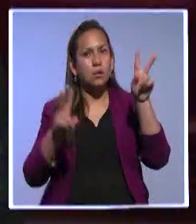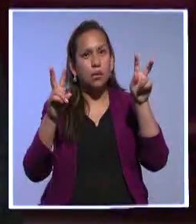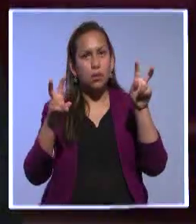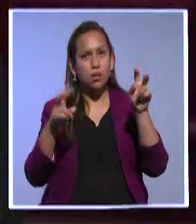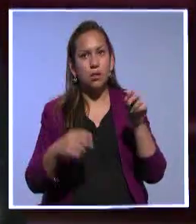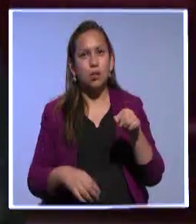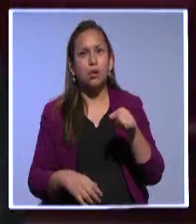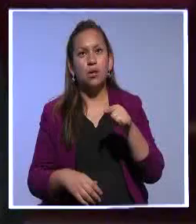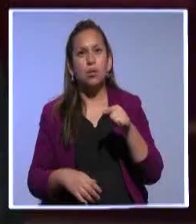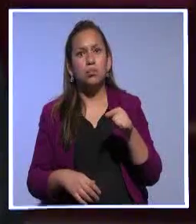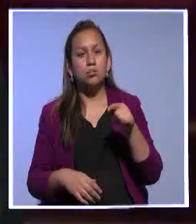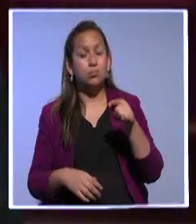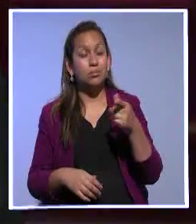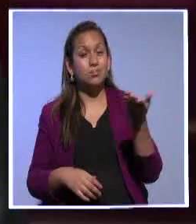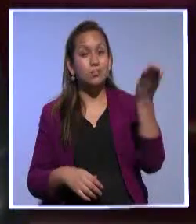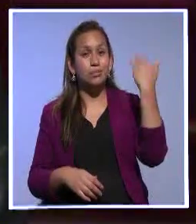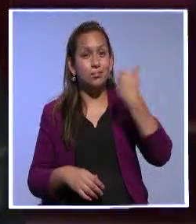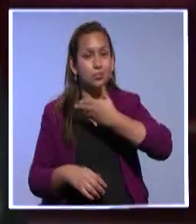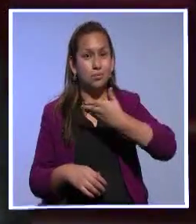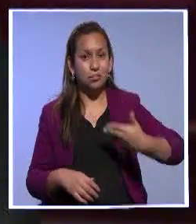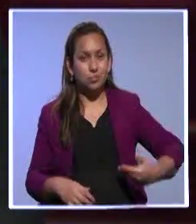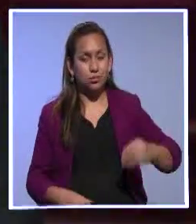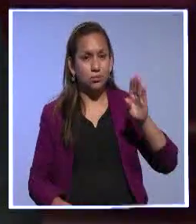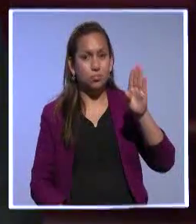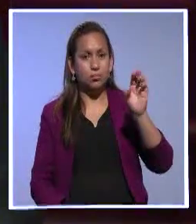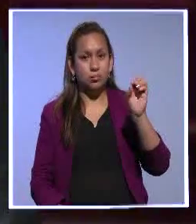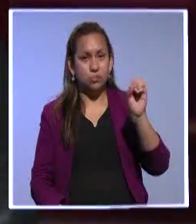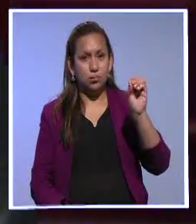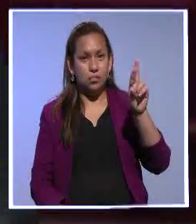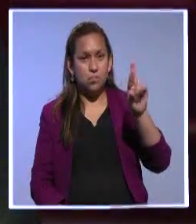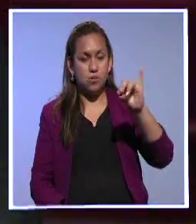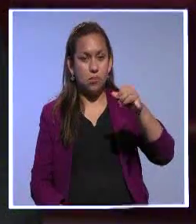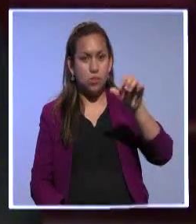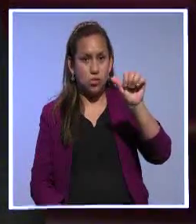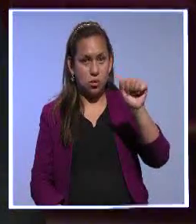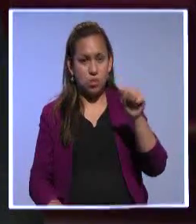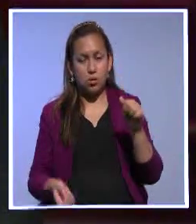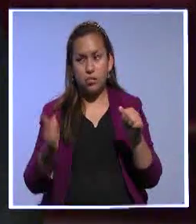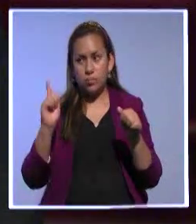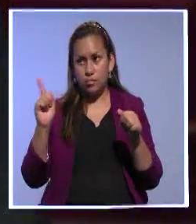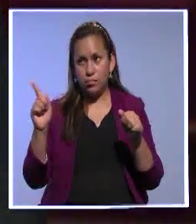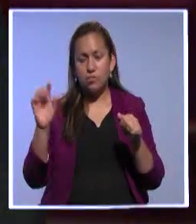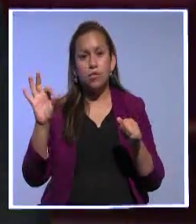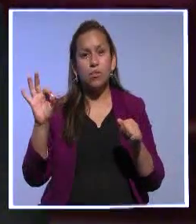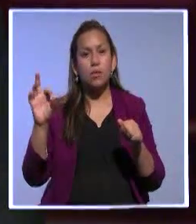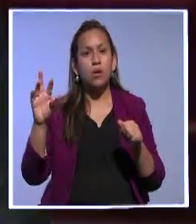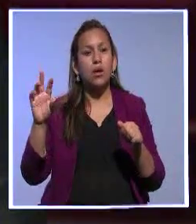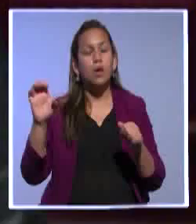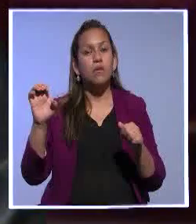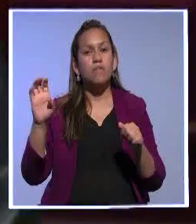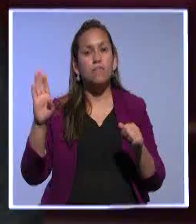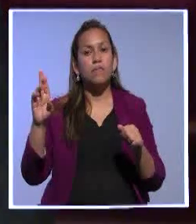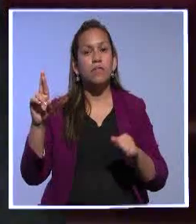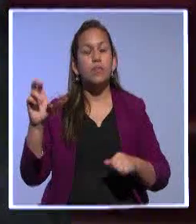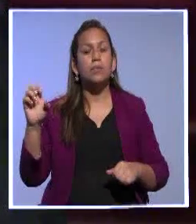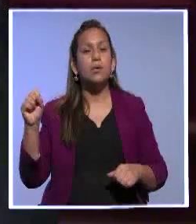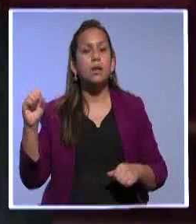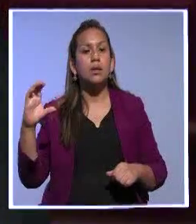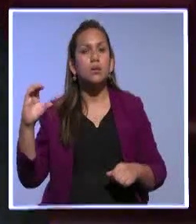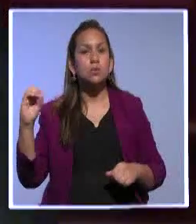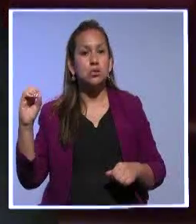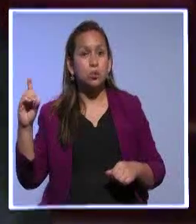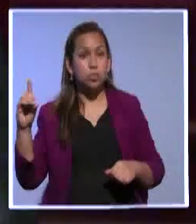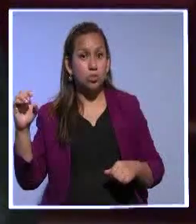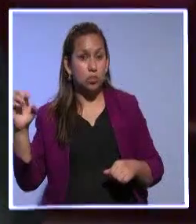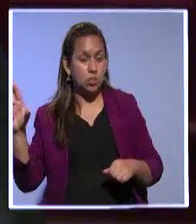con Rodrigo Borja hace algunos años, es el mismo discurso del miedo a una crisis, del miedo a una crisis que le atribuyen al gobierno